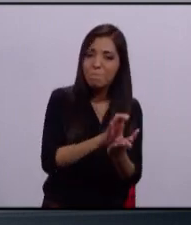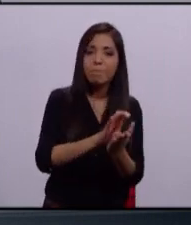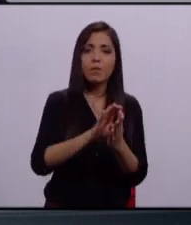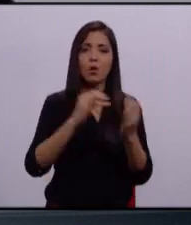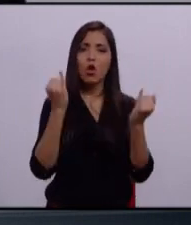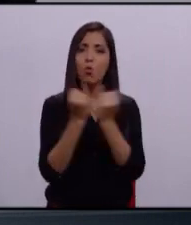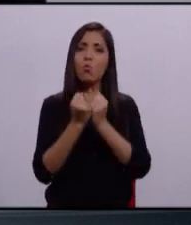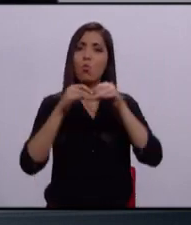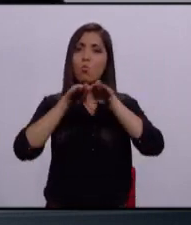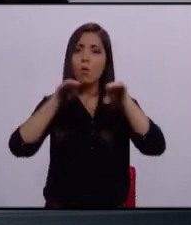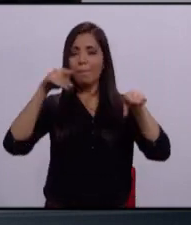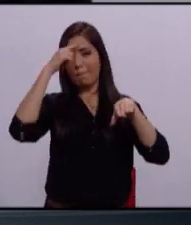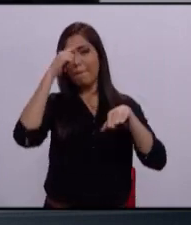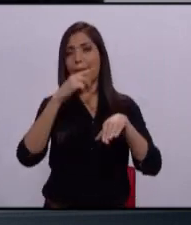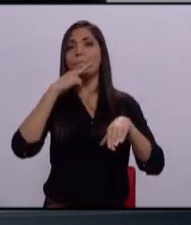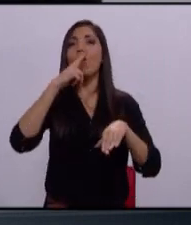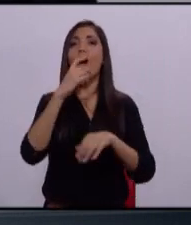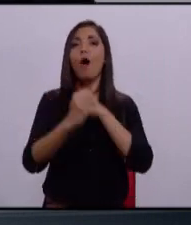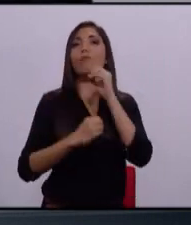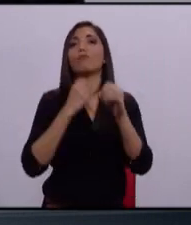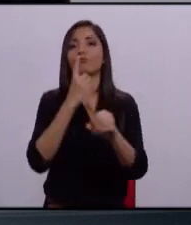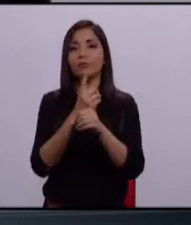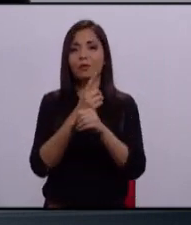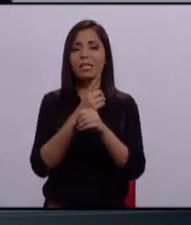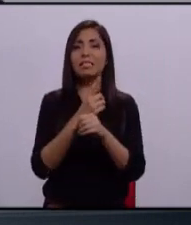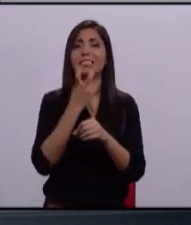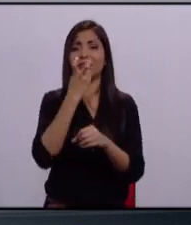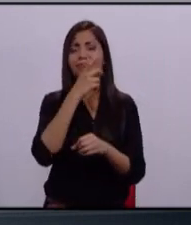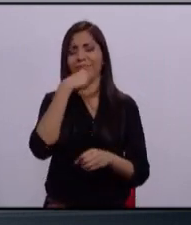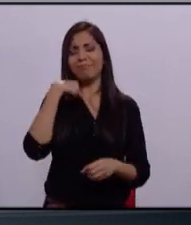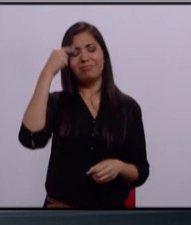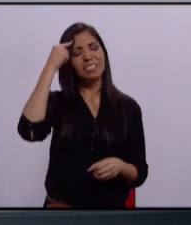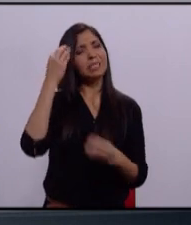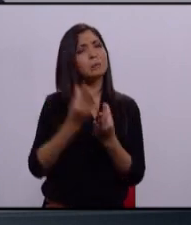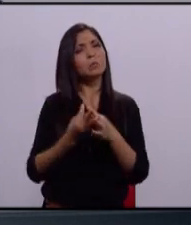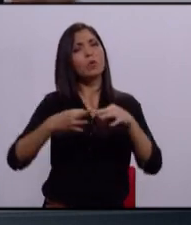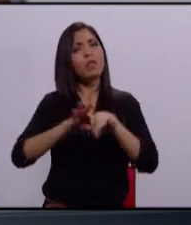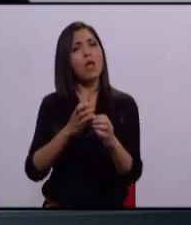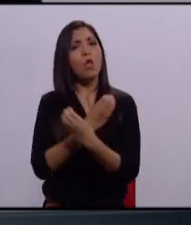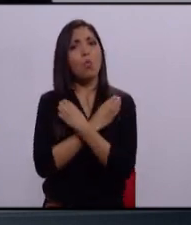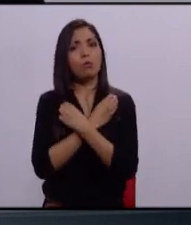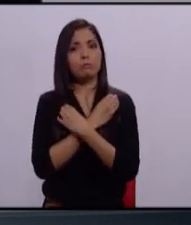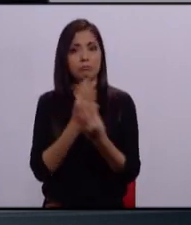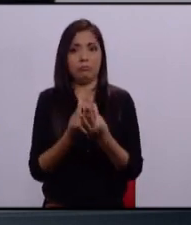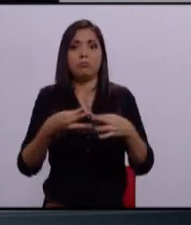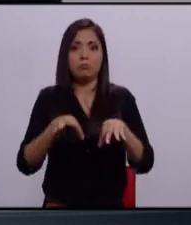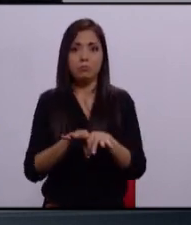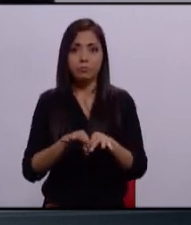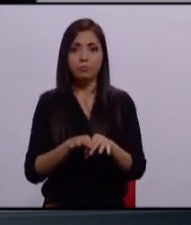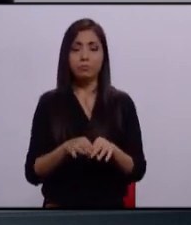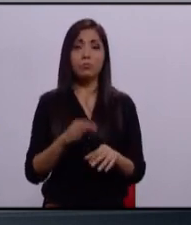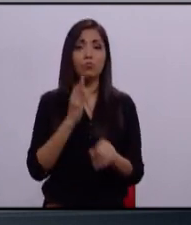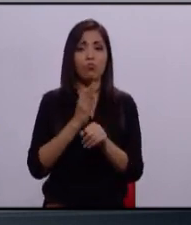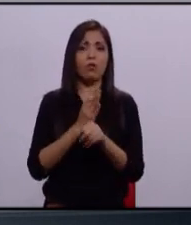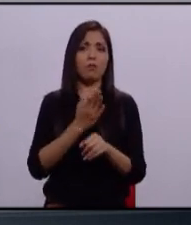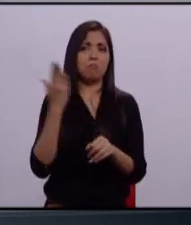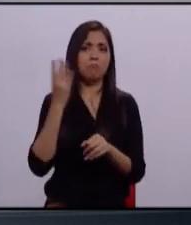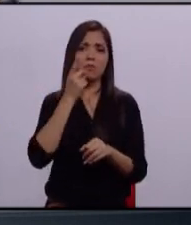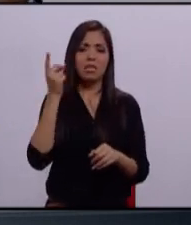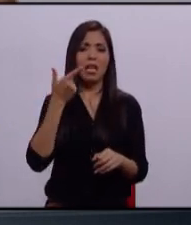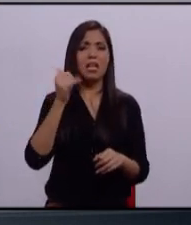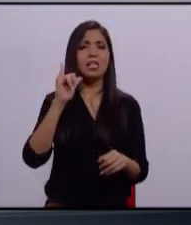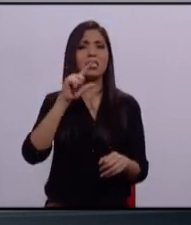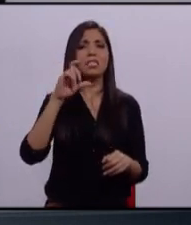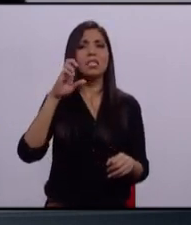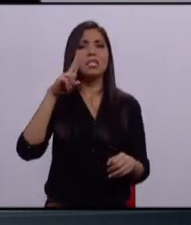igualdad y mejores oportunidades. Para mí la educación es un factor muy importante. Aquí nos dice Guillermo Martínez Mora que